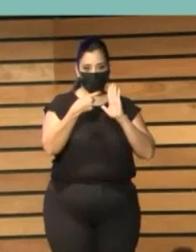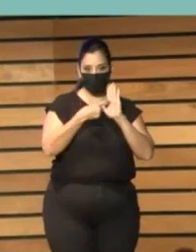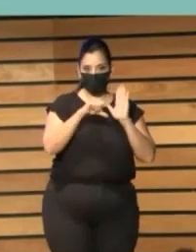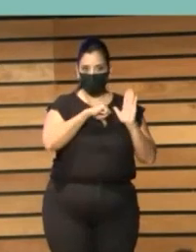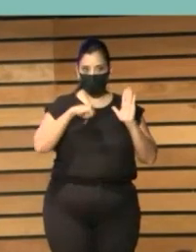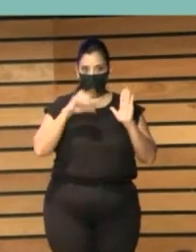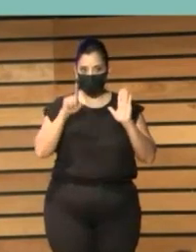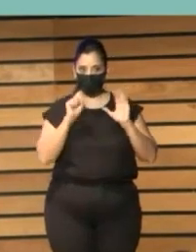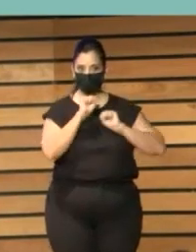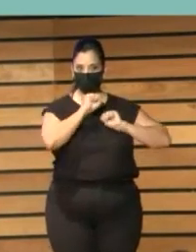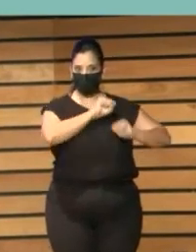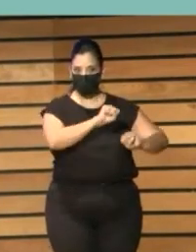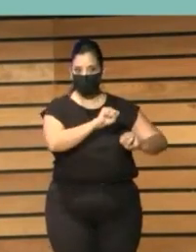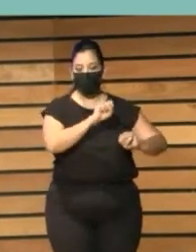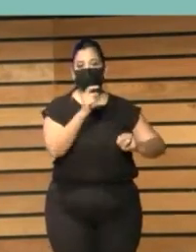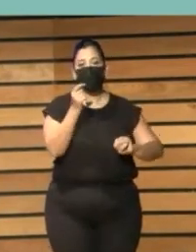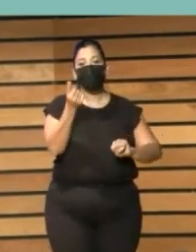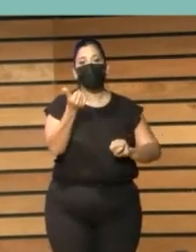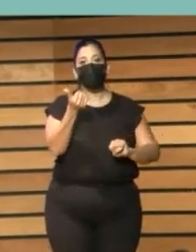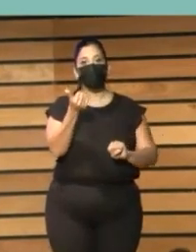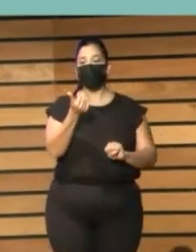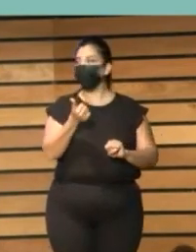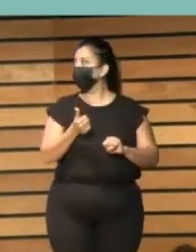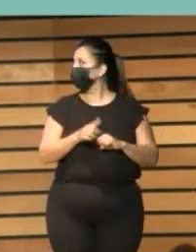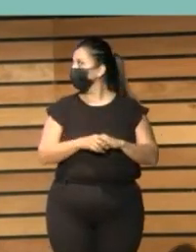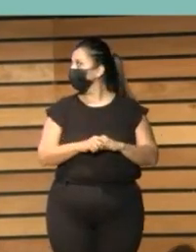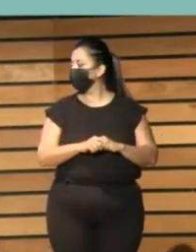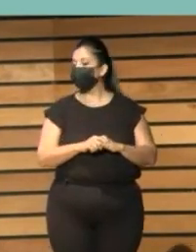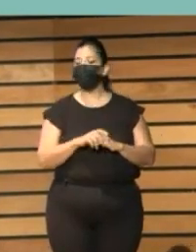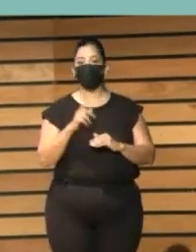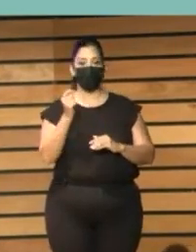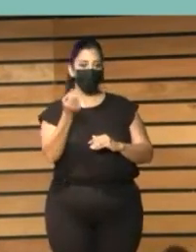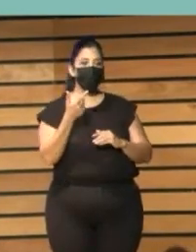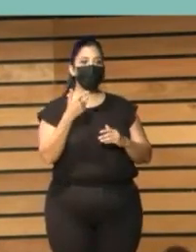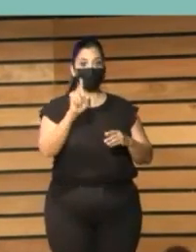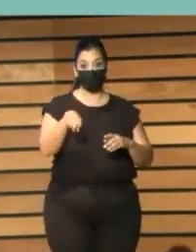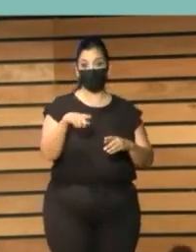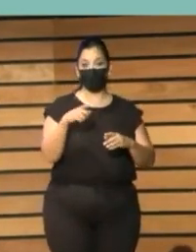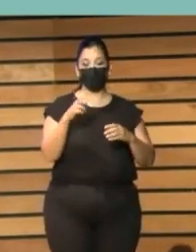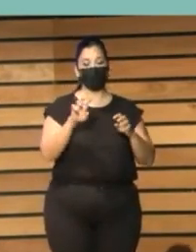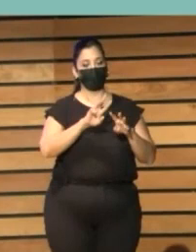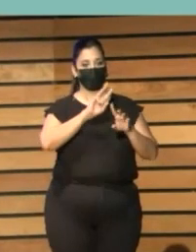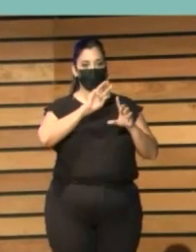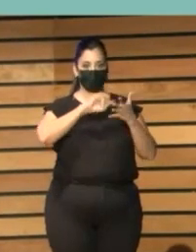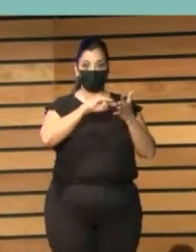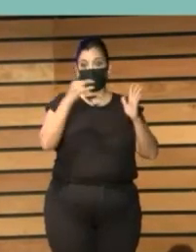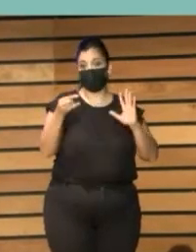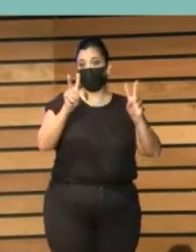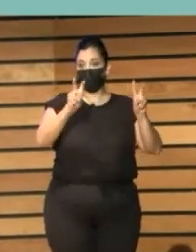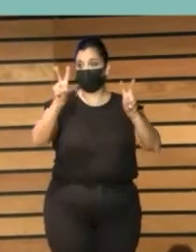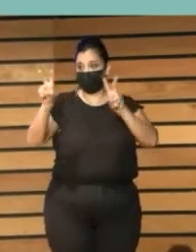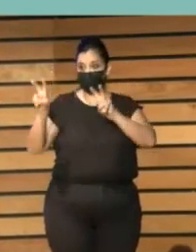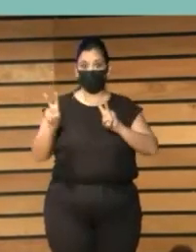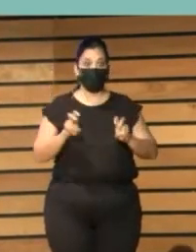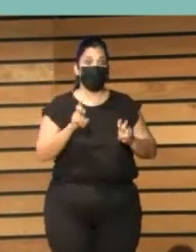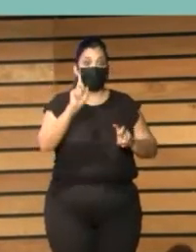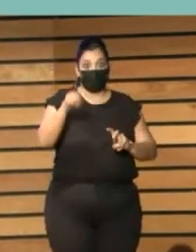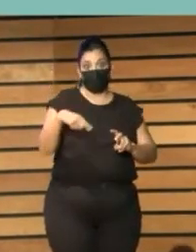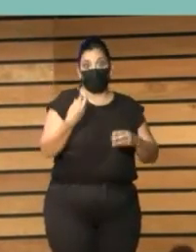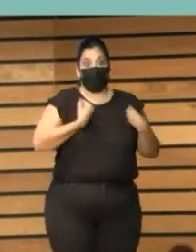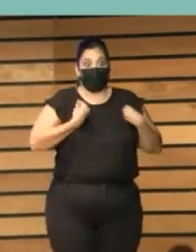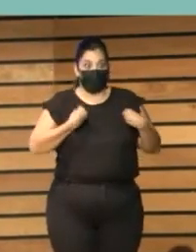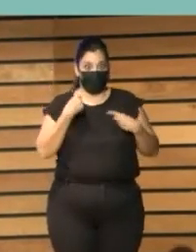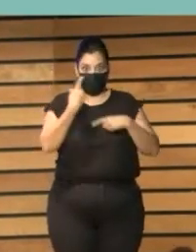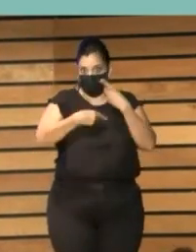Otras relacionadas con las alfabetizaciones mediadas por la tecnología en relación con las necesidades de la vida, que hemos llamado